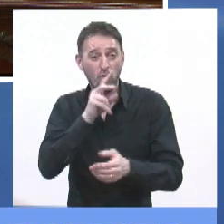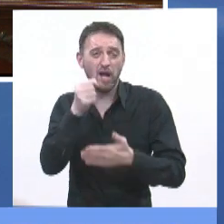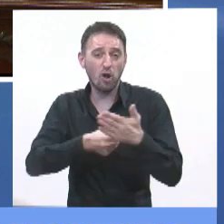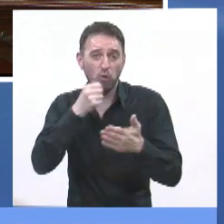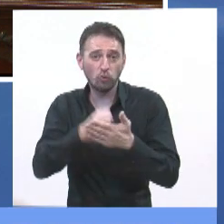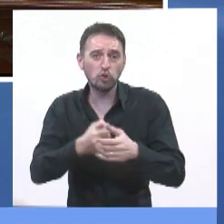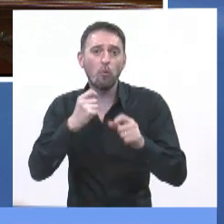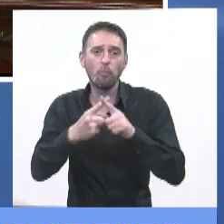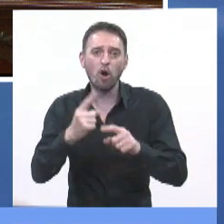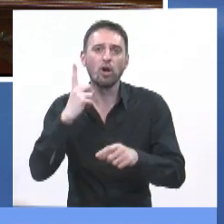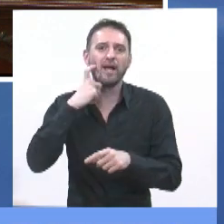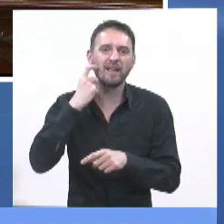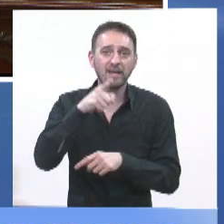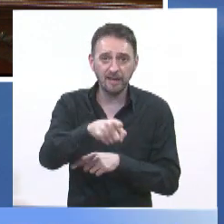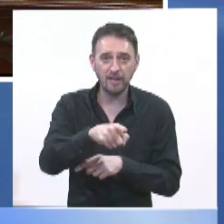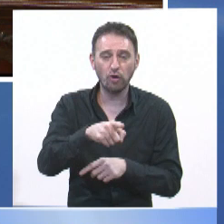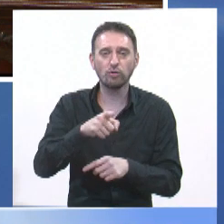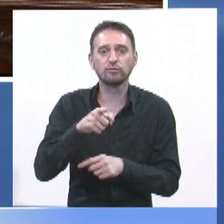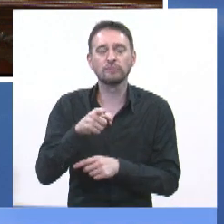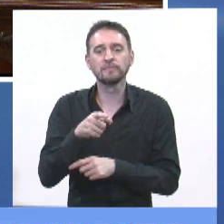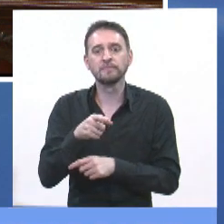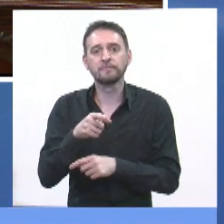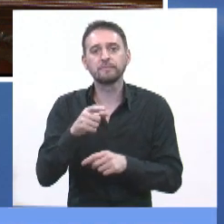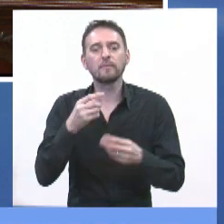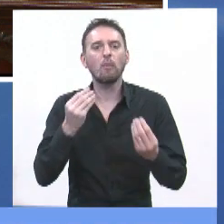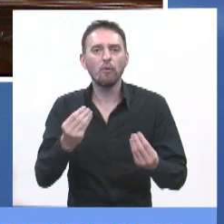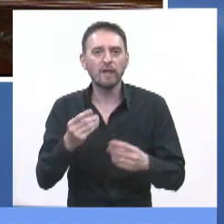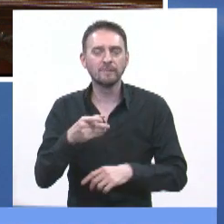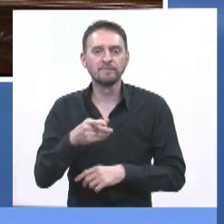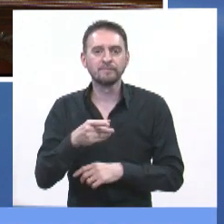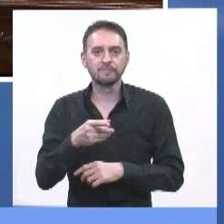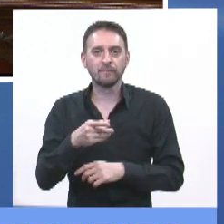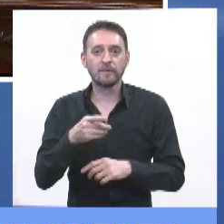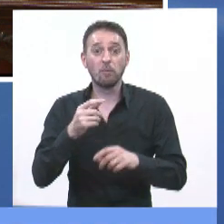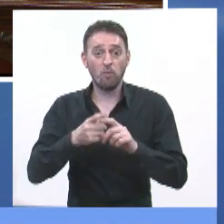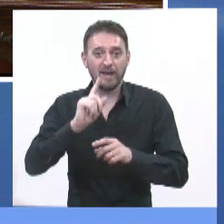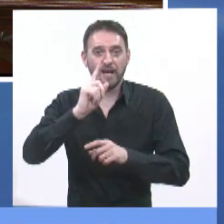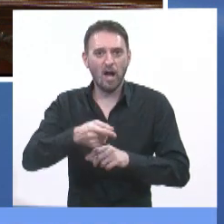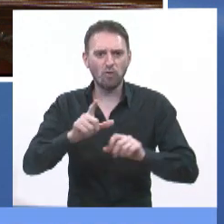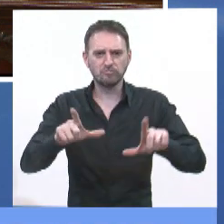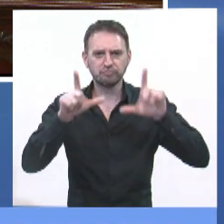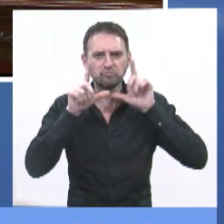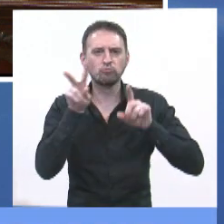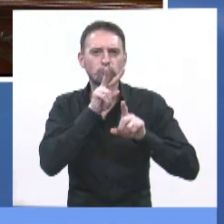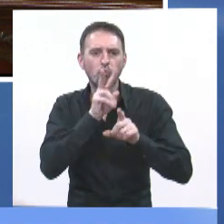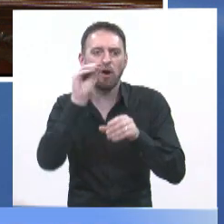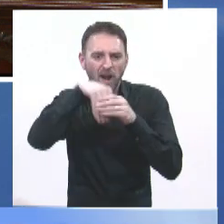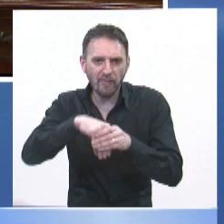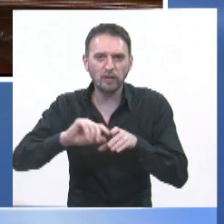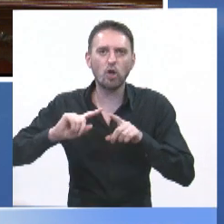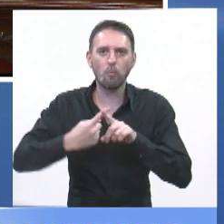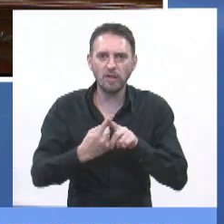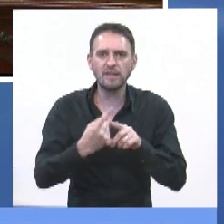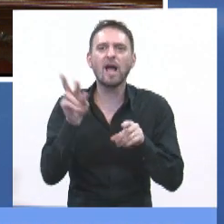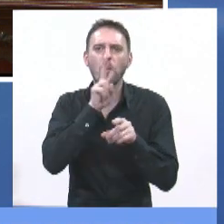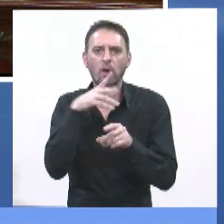en la ciudad de Concordia, en la provincia de Entre Ríos, justamente por esta causa, por la militancia de la mujer y la